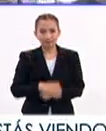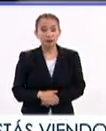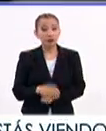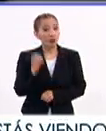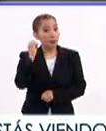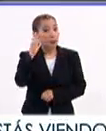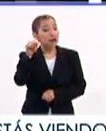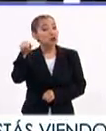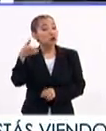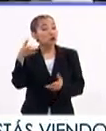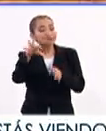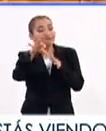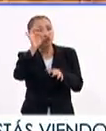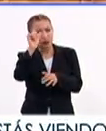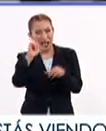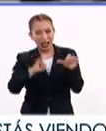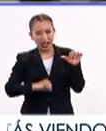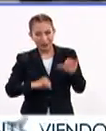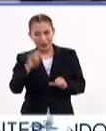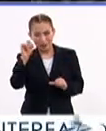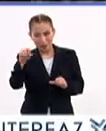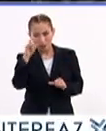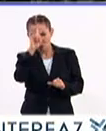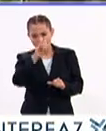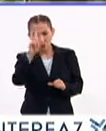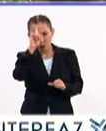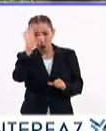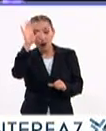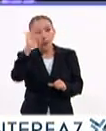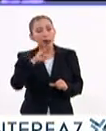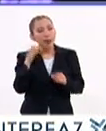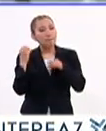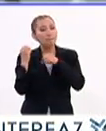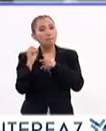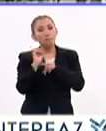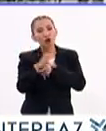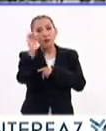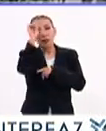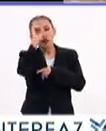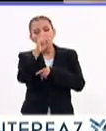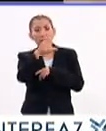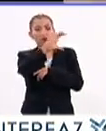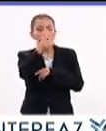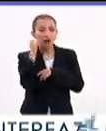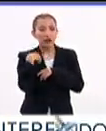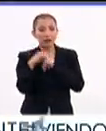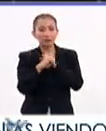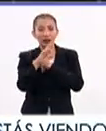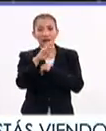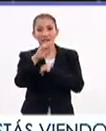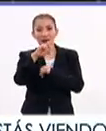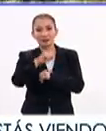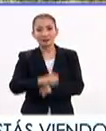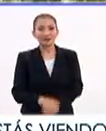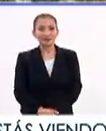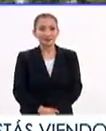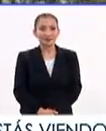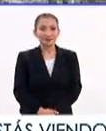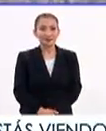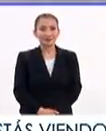No olvides que si realizas alguna de estas recomendaciones culturales puedes enviarnos tus comentarios y tus fotos a nuestras redes sociales.